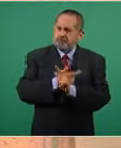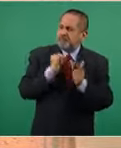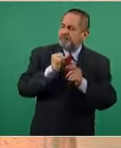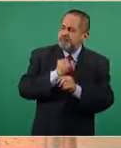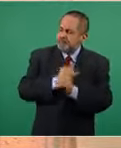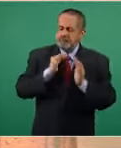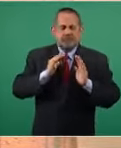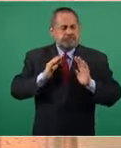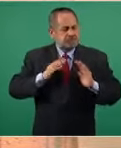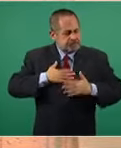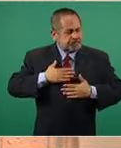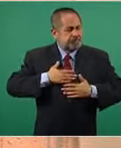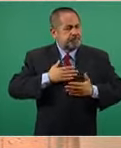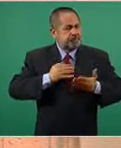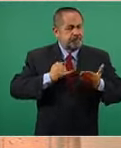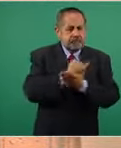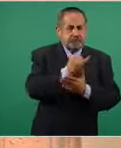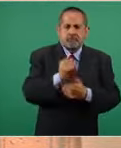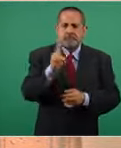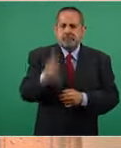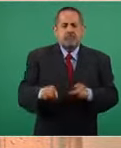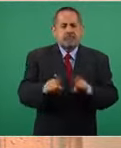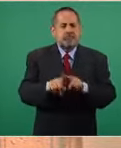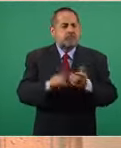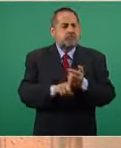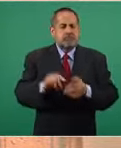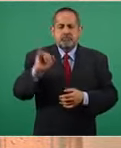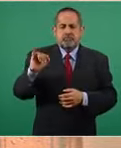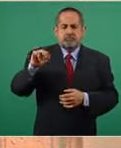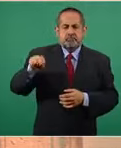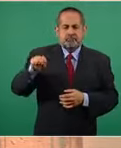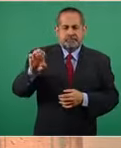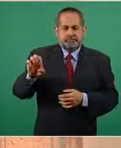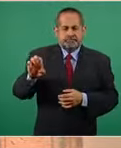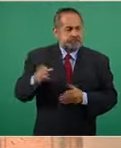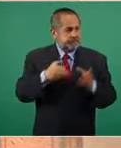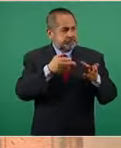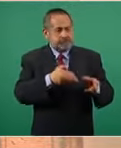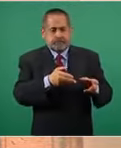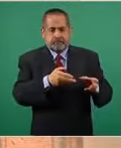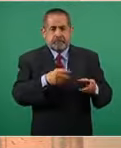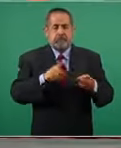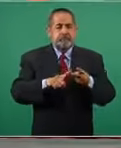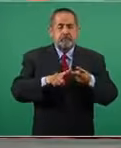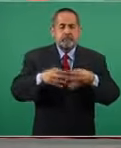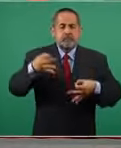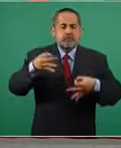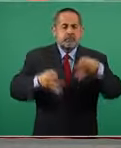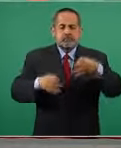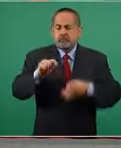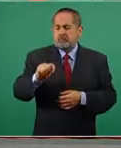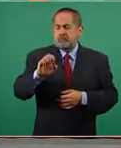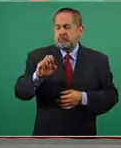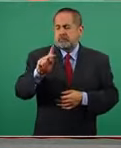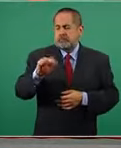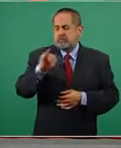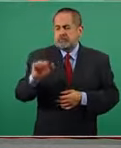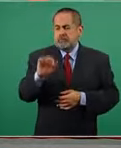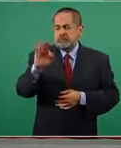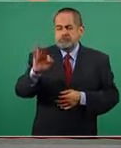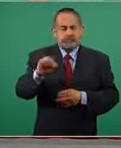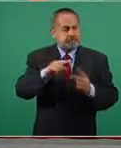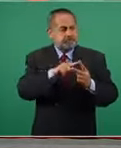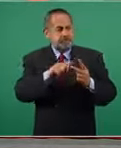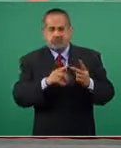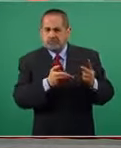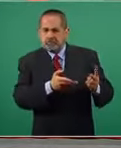como el Instituto Nacional Electoral el Tribunal Electoral del Poder Judicial de la Federación